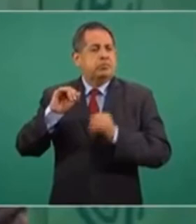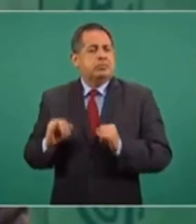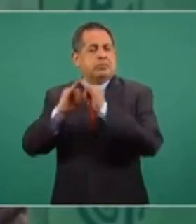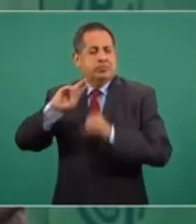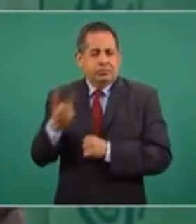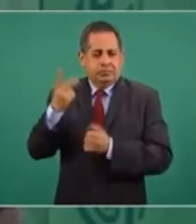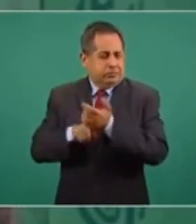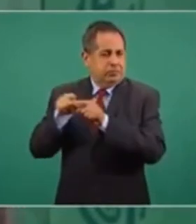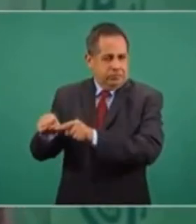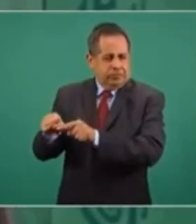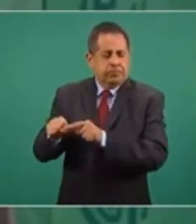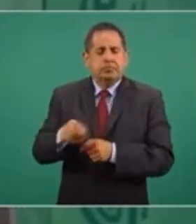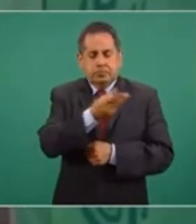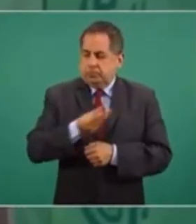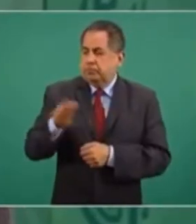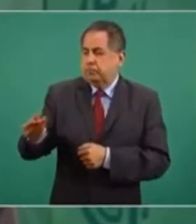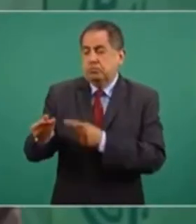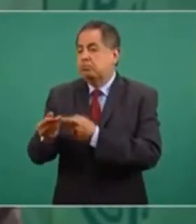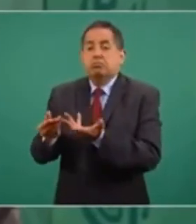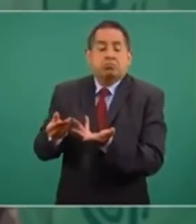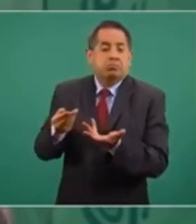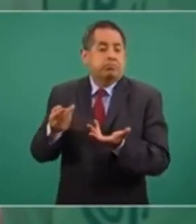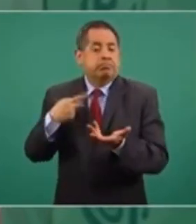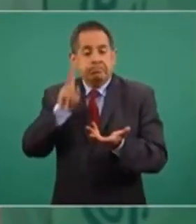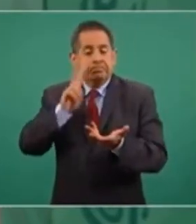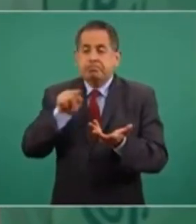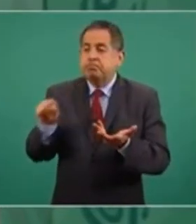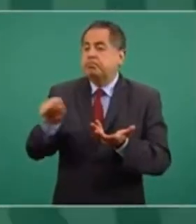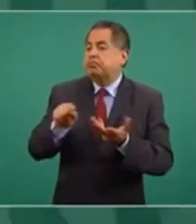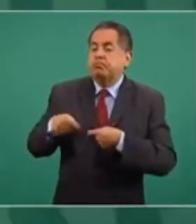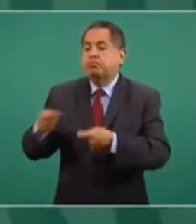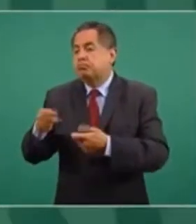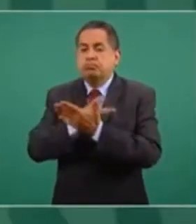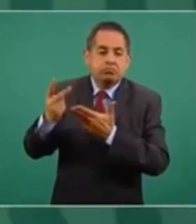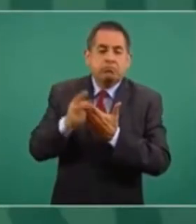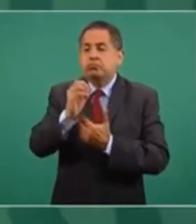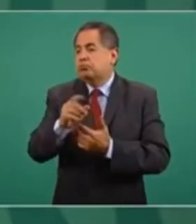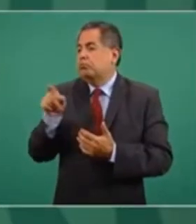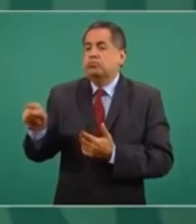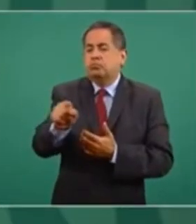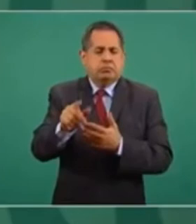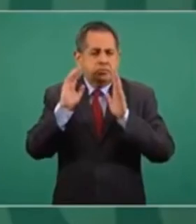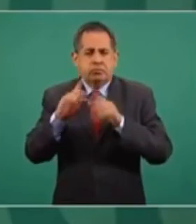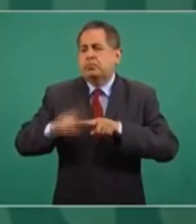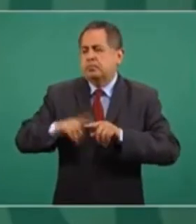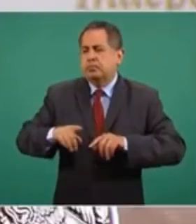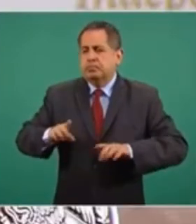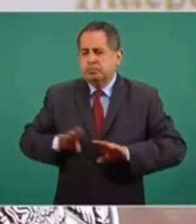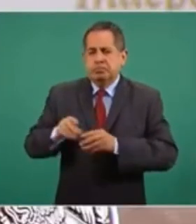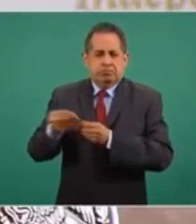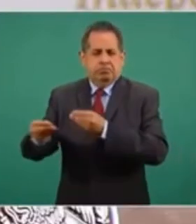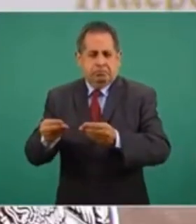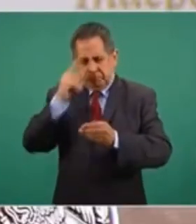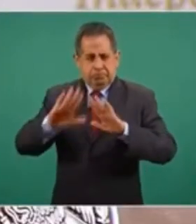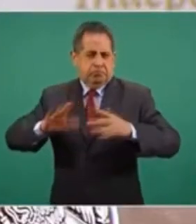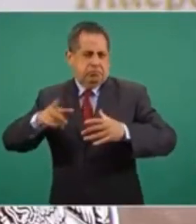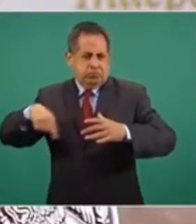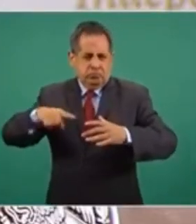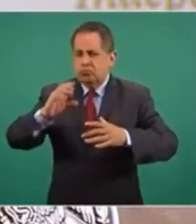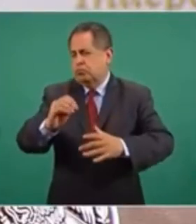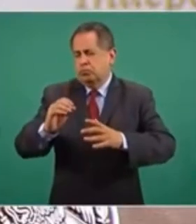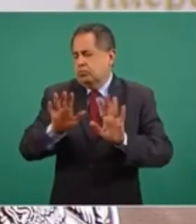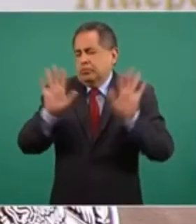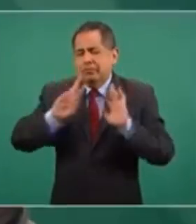pueblo lo robado ir al Instituto a un programa, una acción un beneficio a comunidades o a